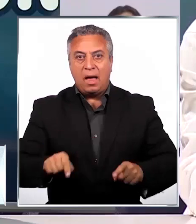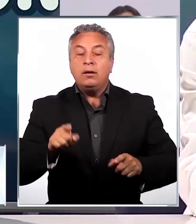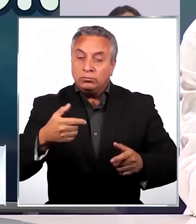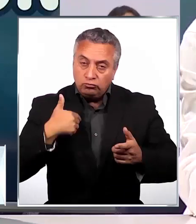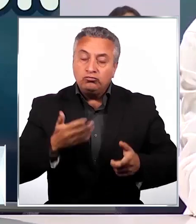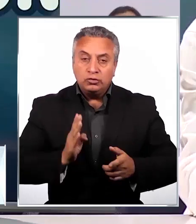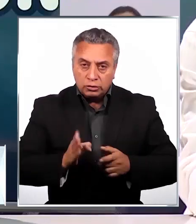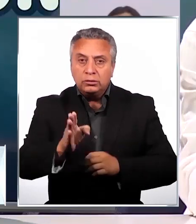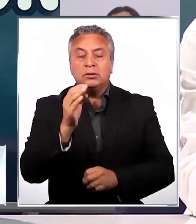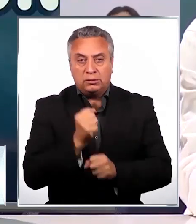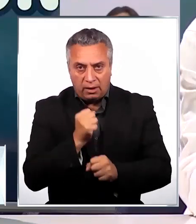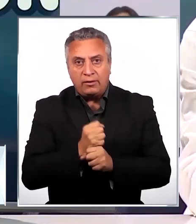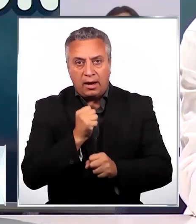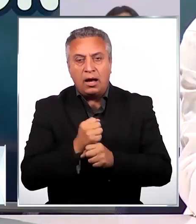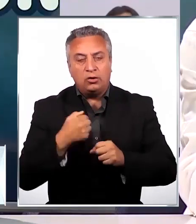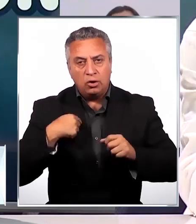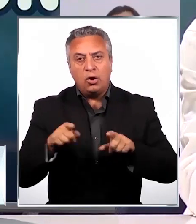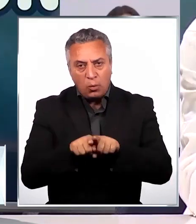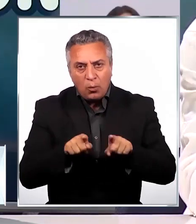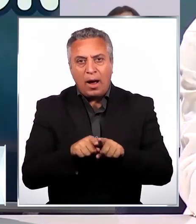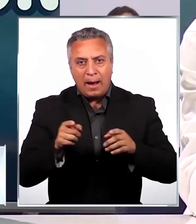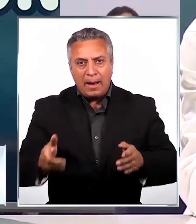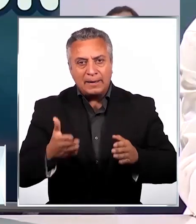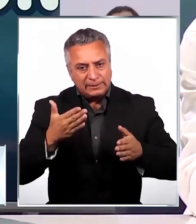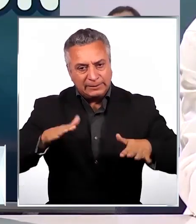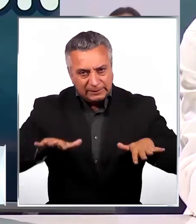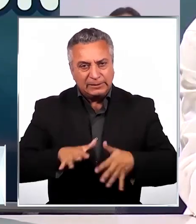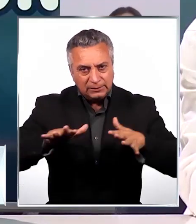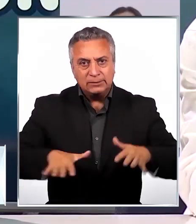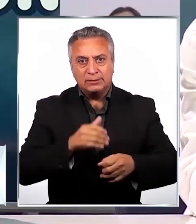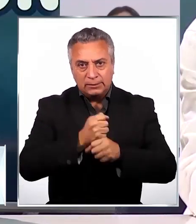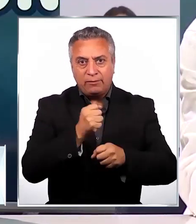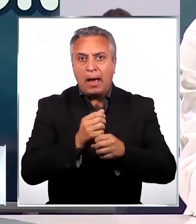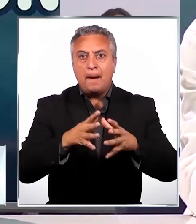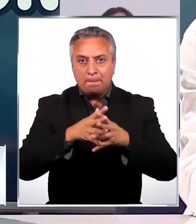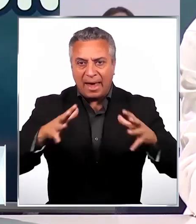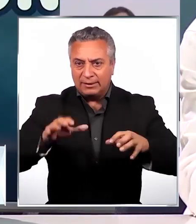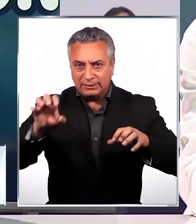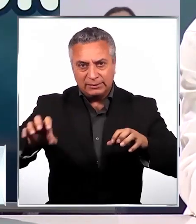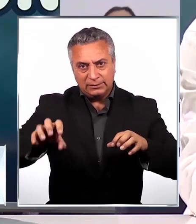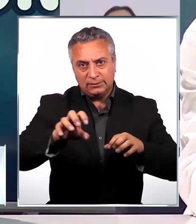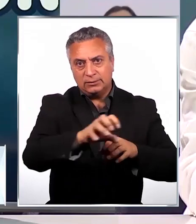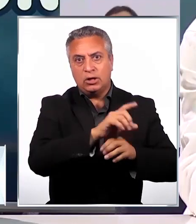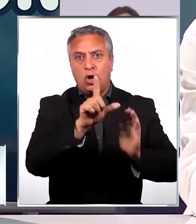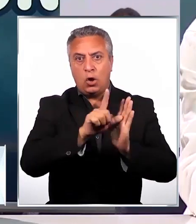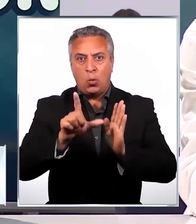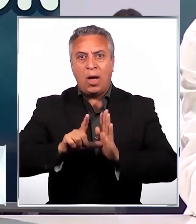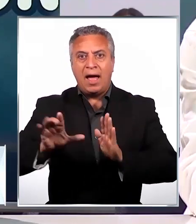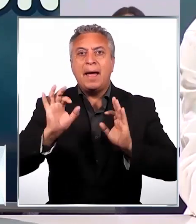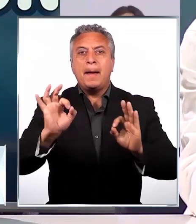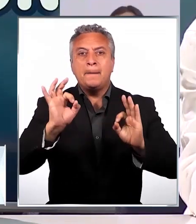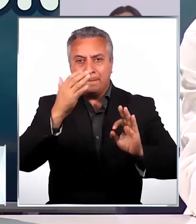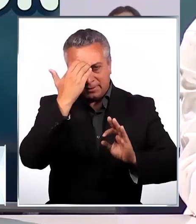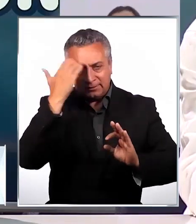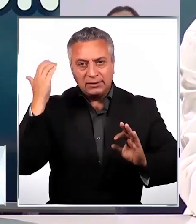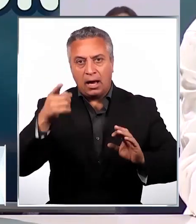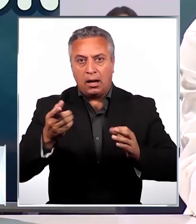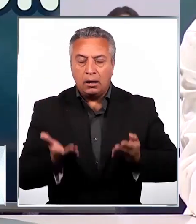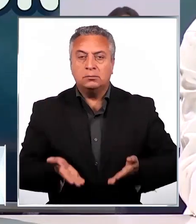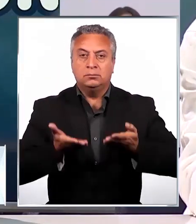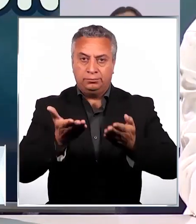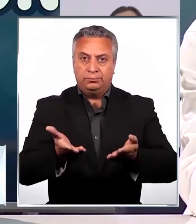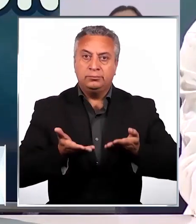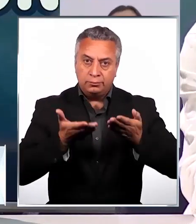embargo, seguimos trabajando por tratar de complejizar más y más recintos para ir otorgando,